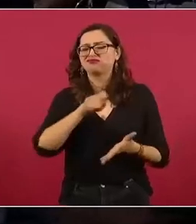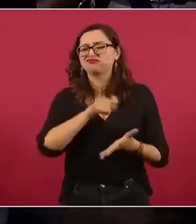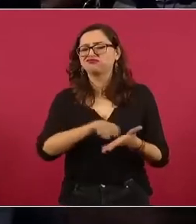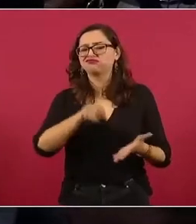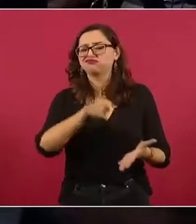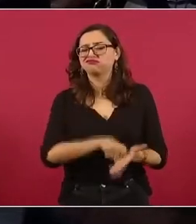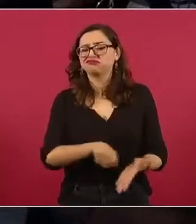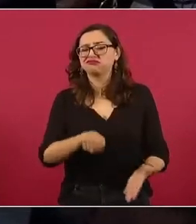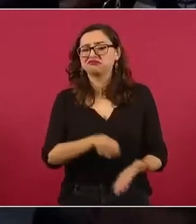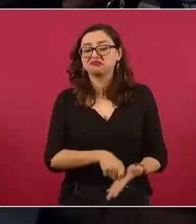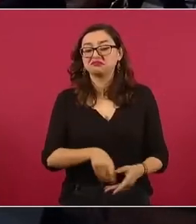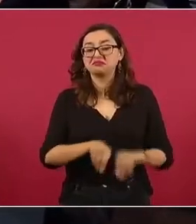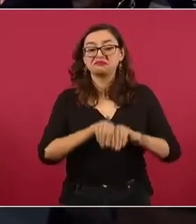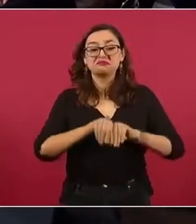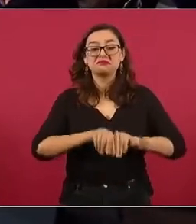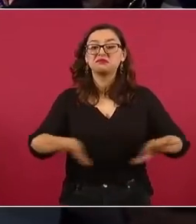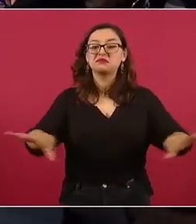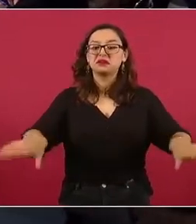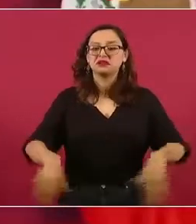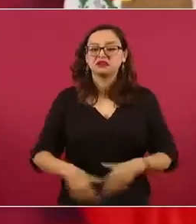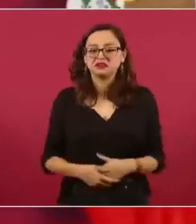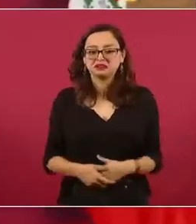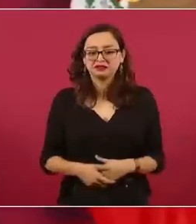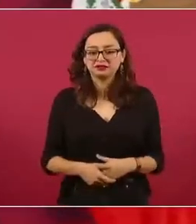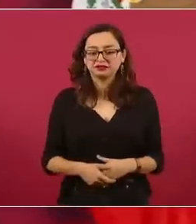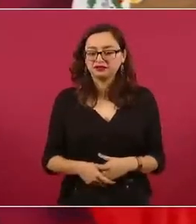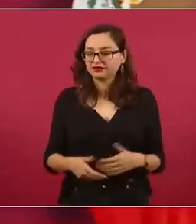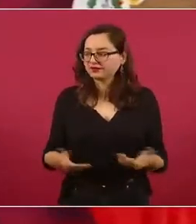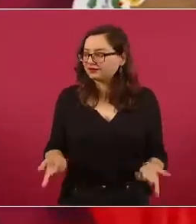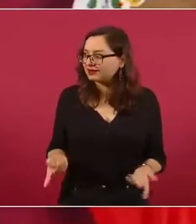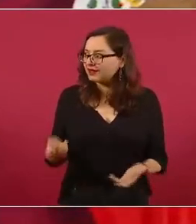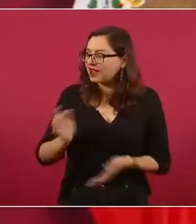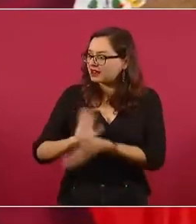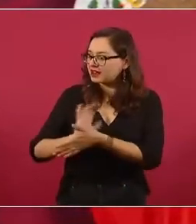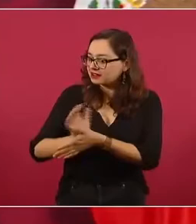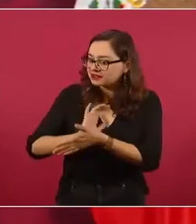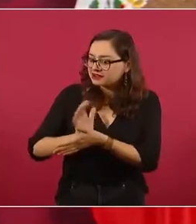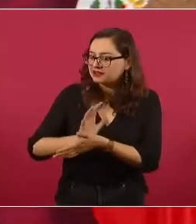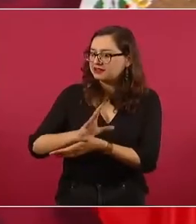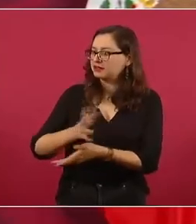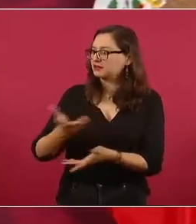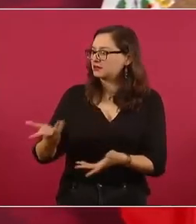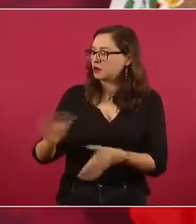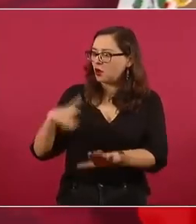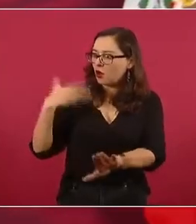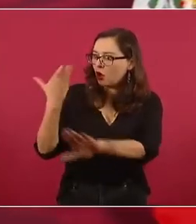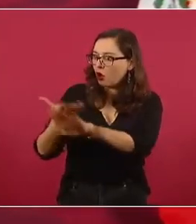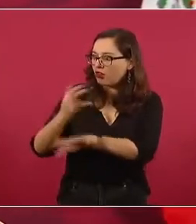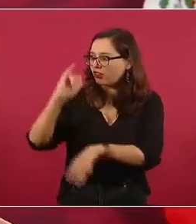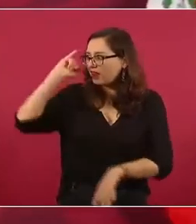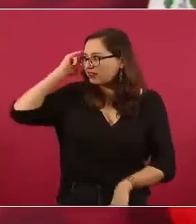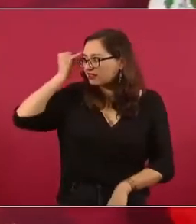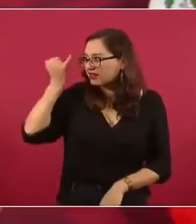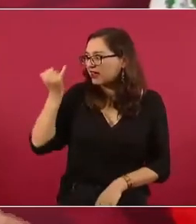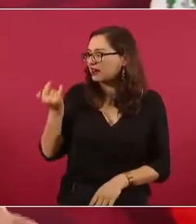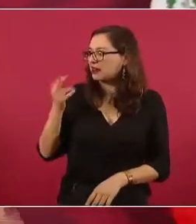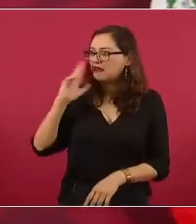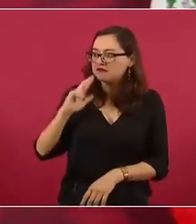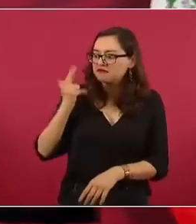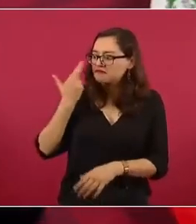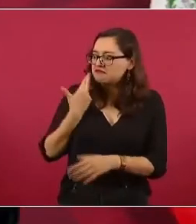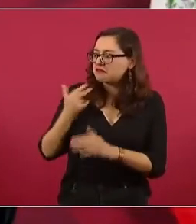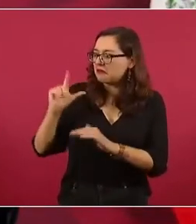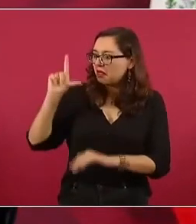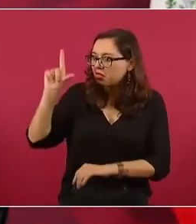detestable, una vil expresión racista.